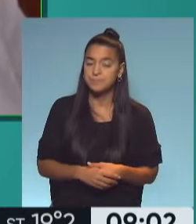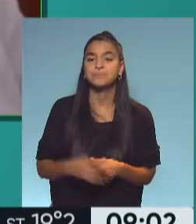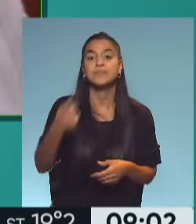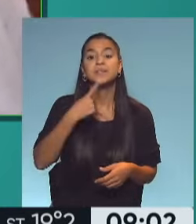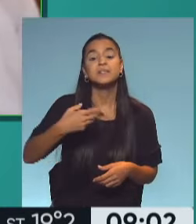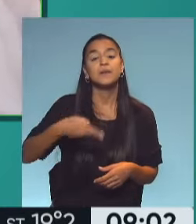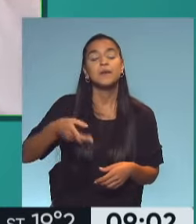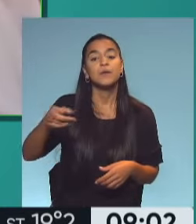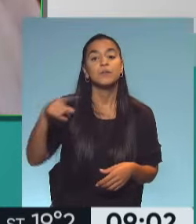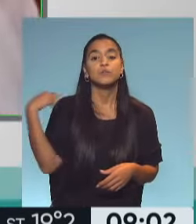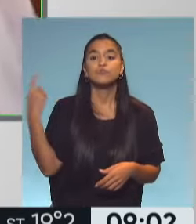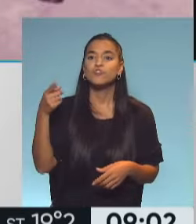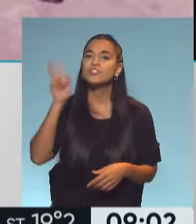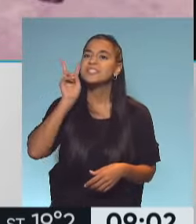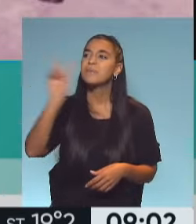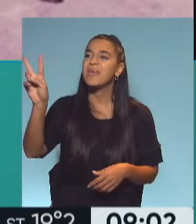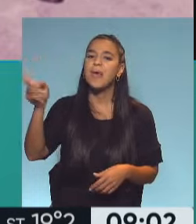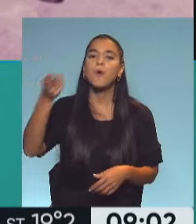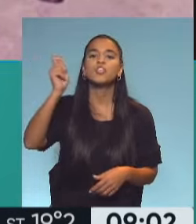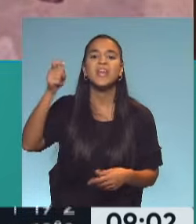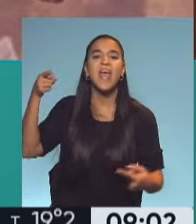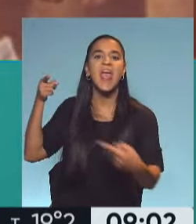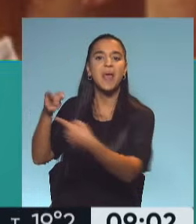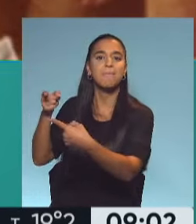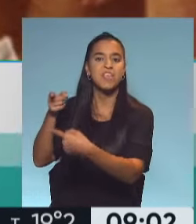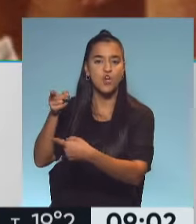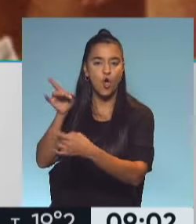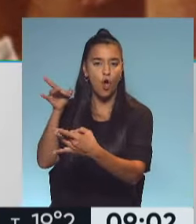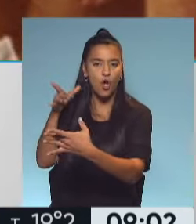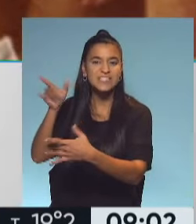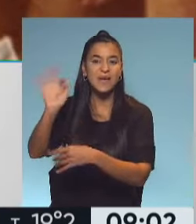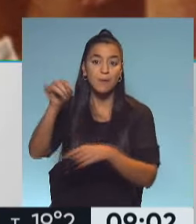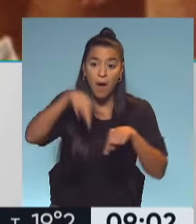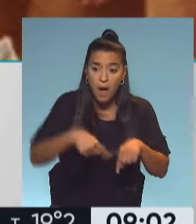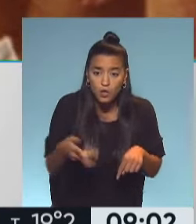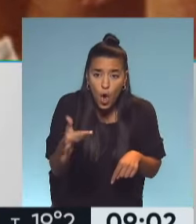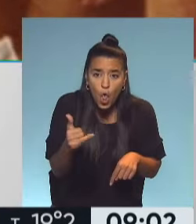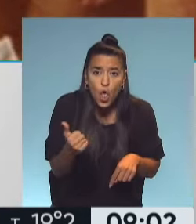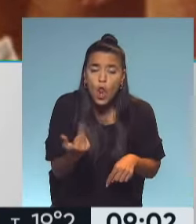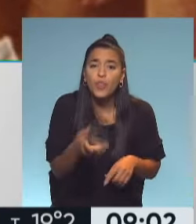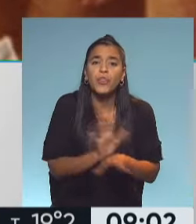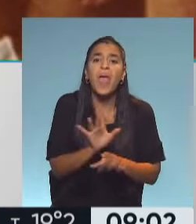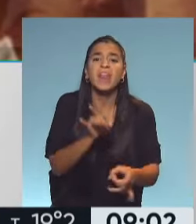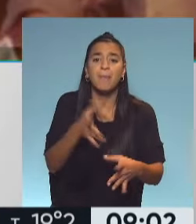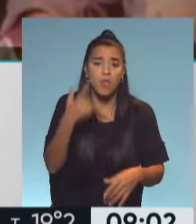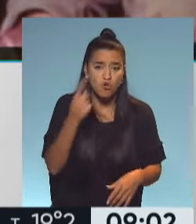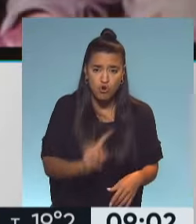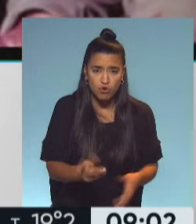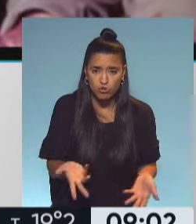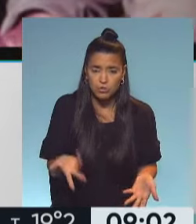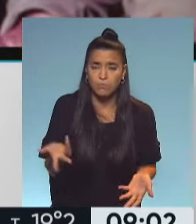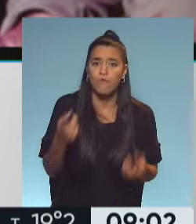que allá conocíamos el enemigo y acá todavía todos los días se presenta de diferente manera.